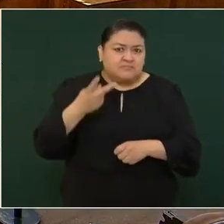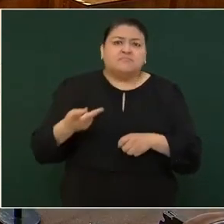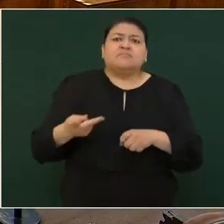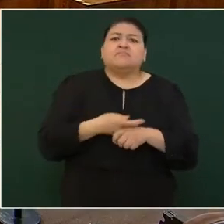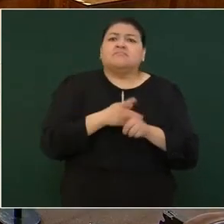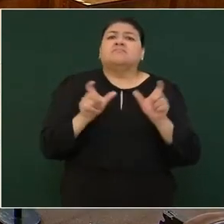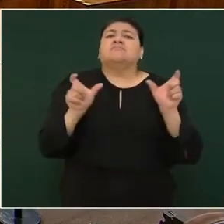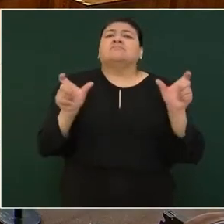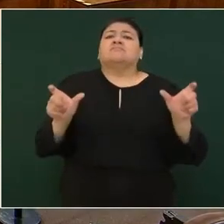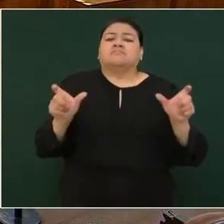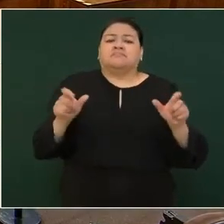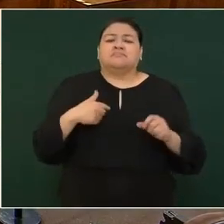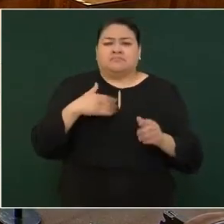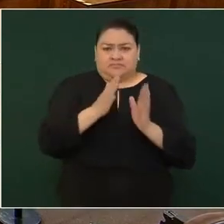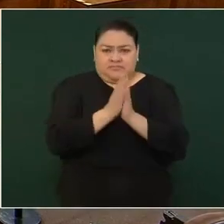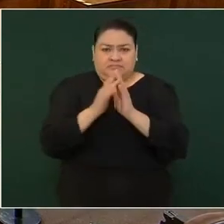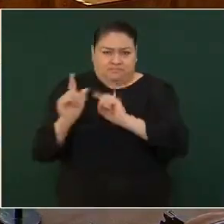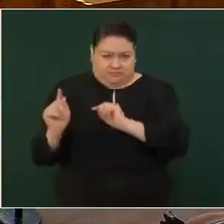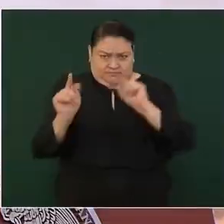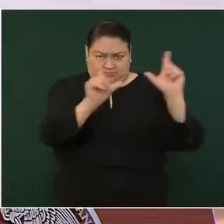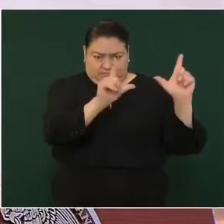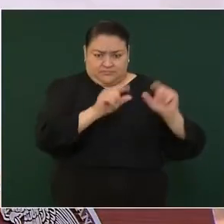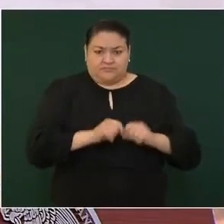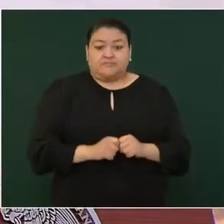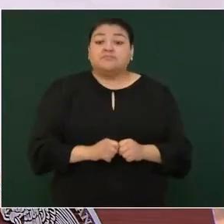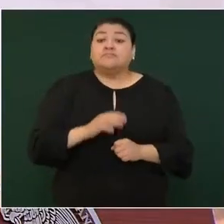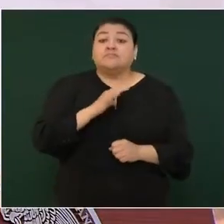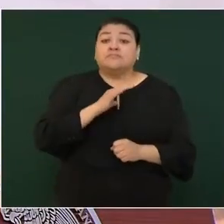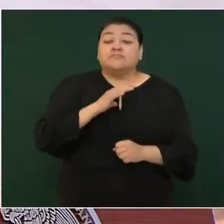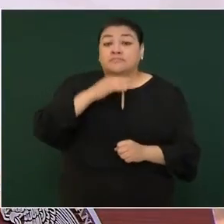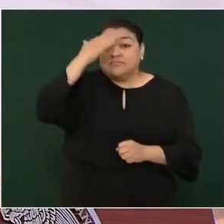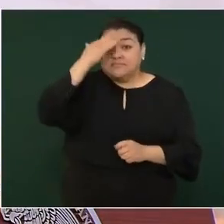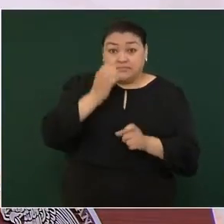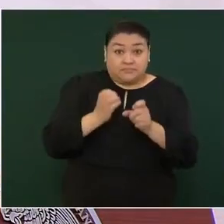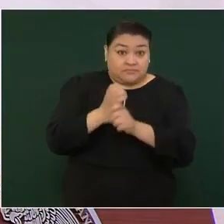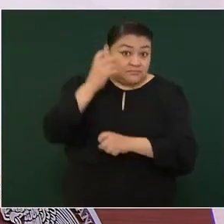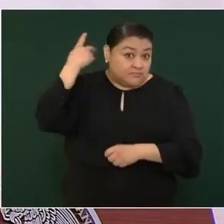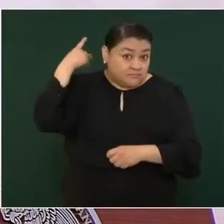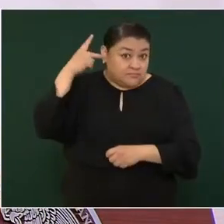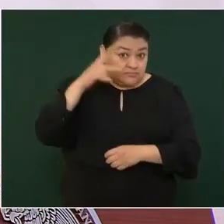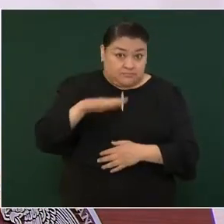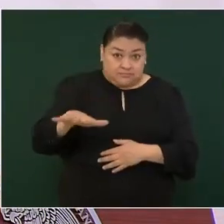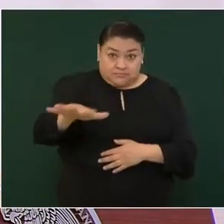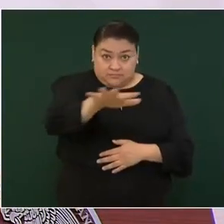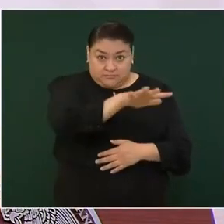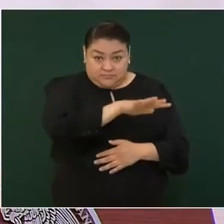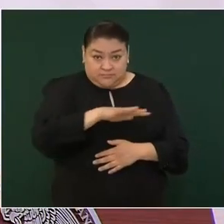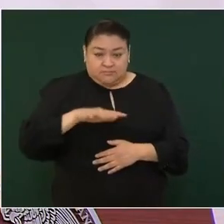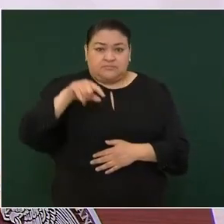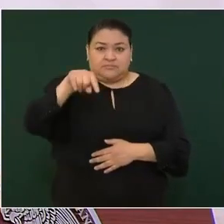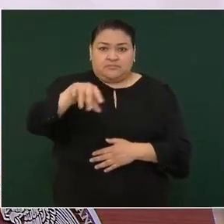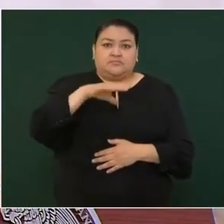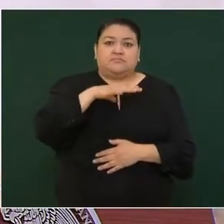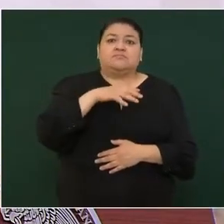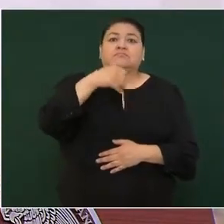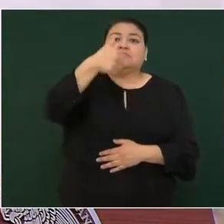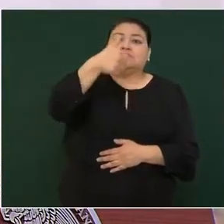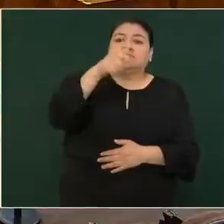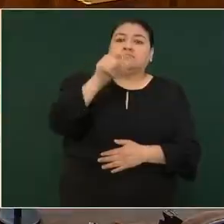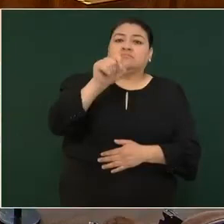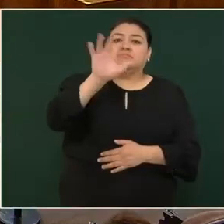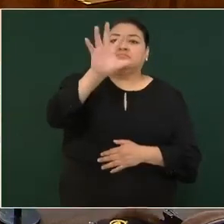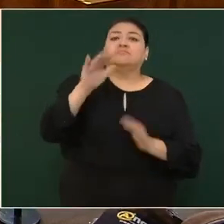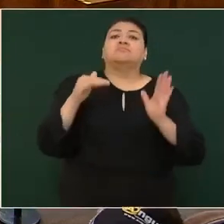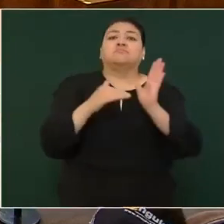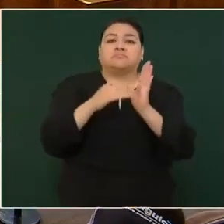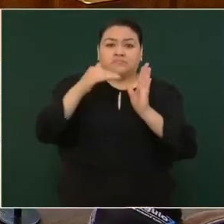Adelante, por favor, con la presentación. Tenemos que el estado tiene una cantidad de 6.5 millones